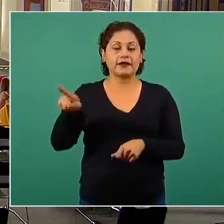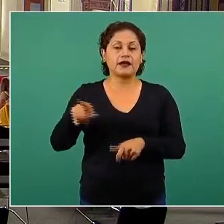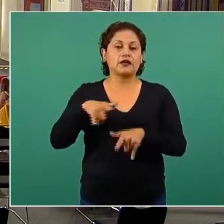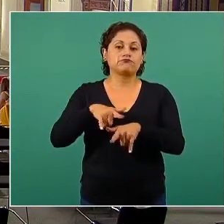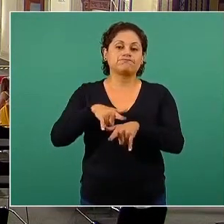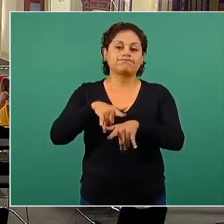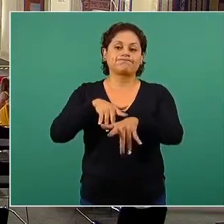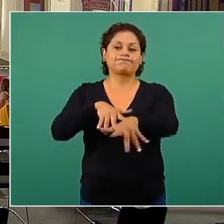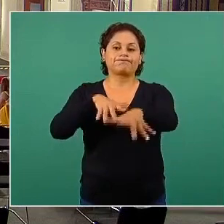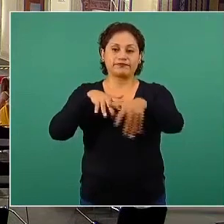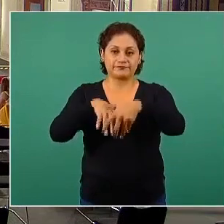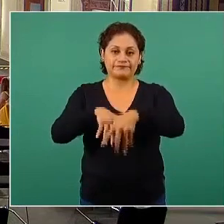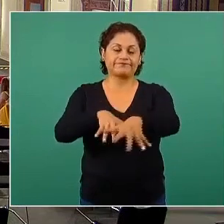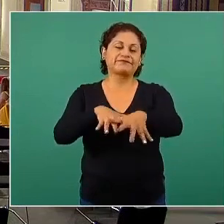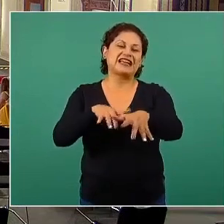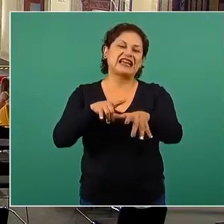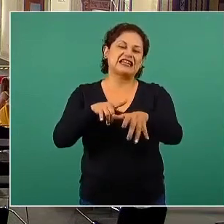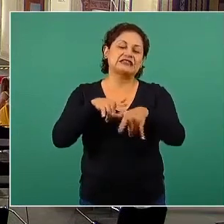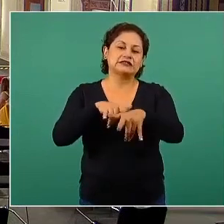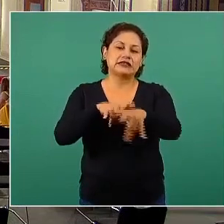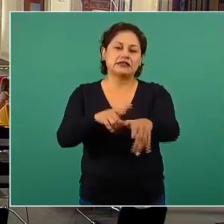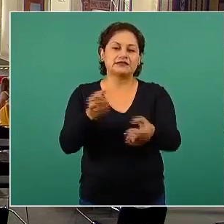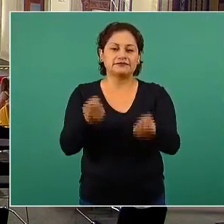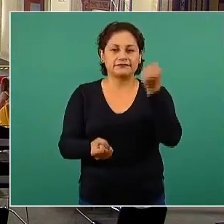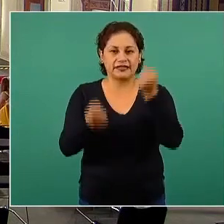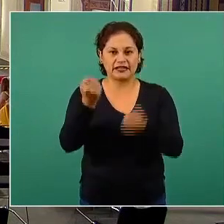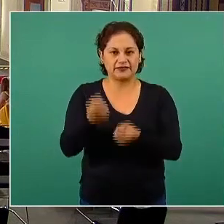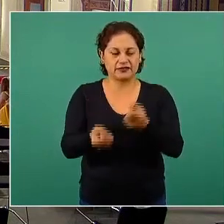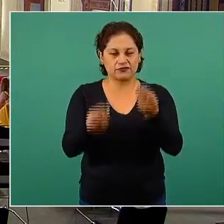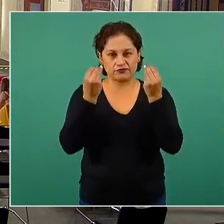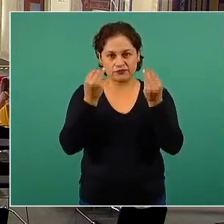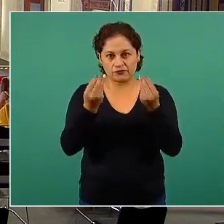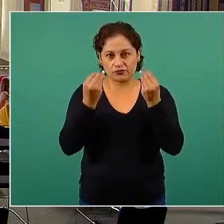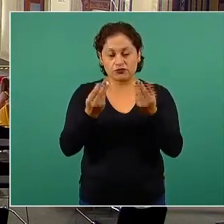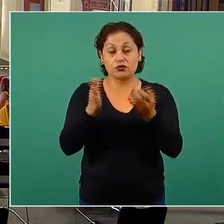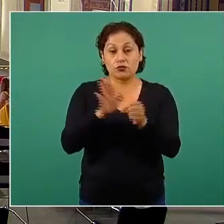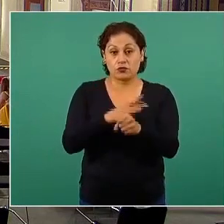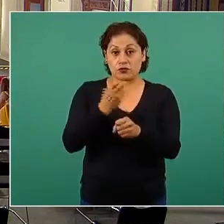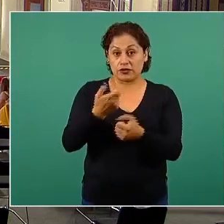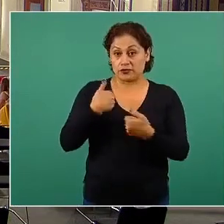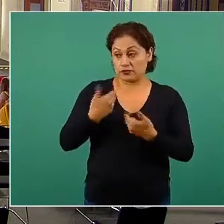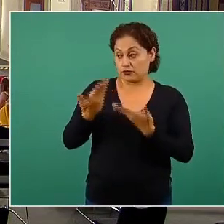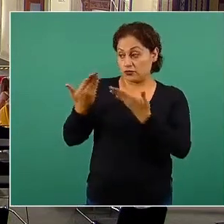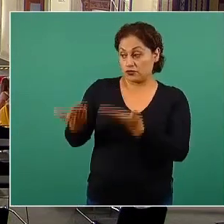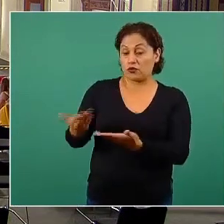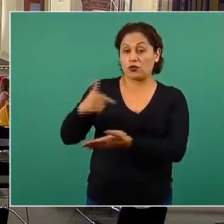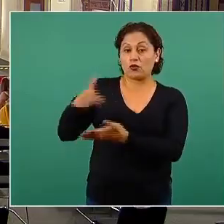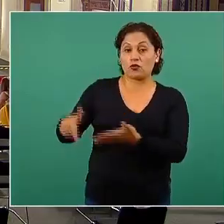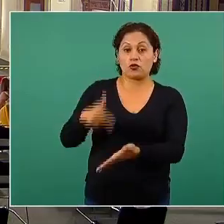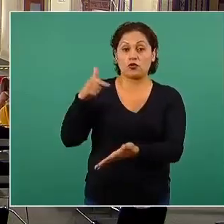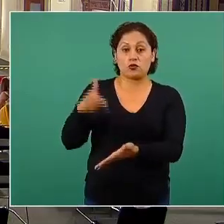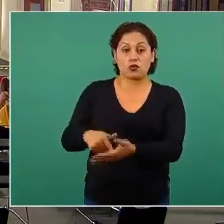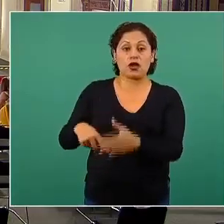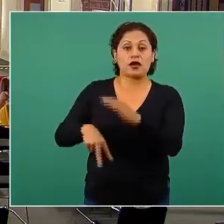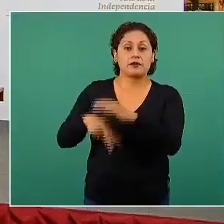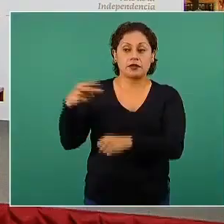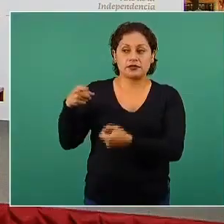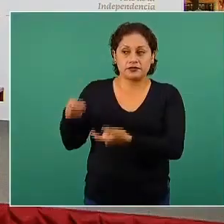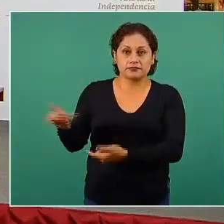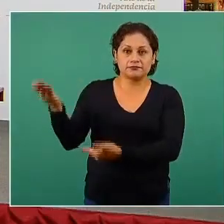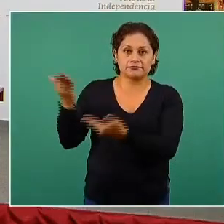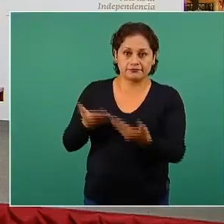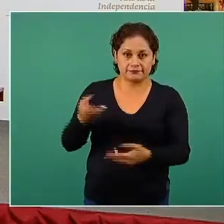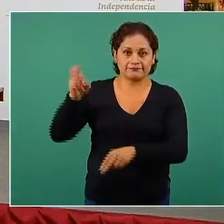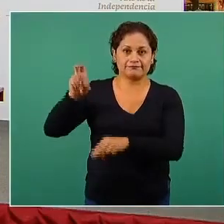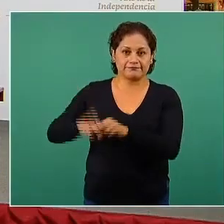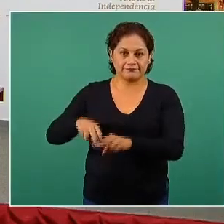nuestro país, por eso dejo la silla de la derecha para que la ocupe el subsecretario en cuanto llegue. Vamos